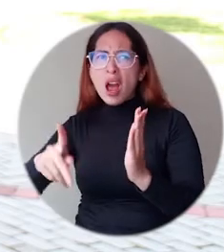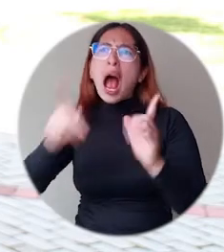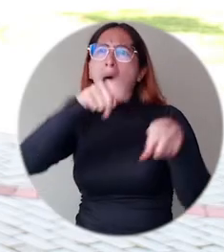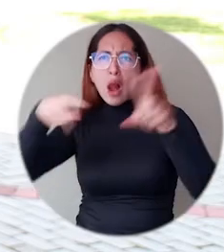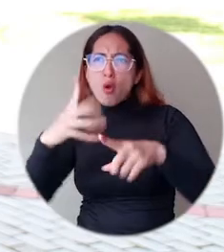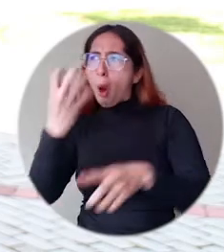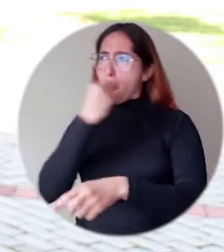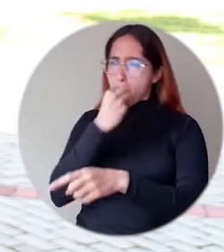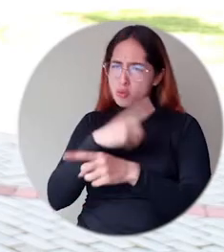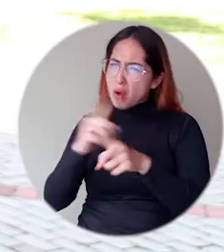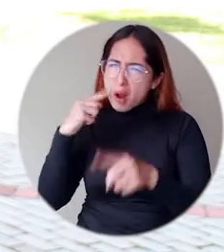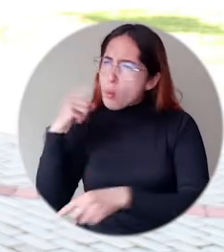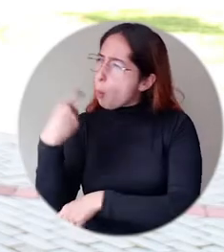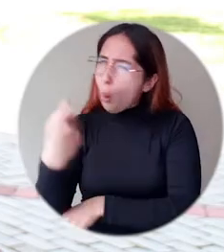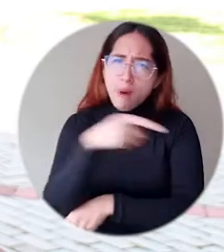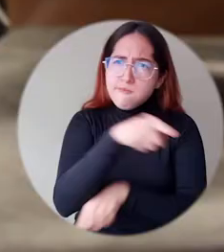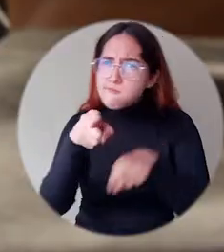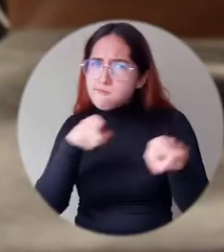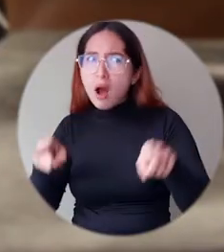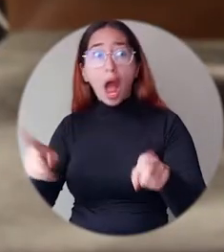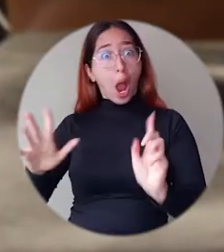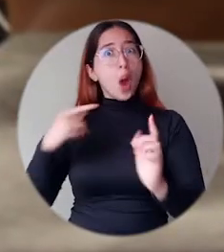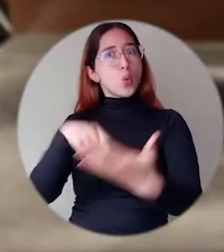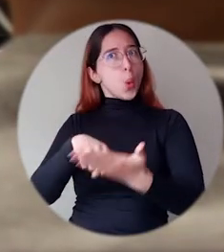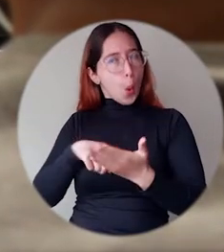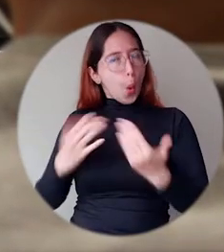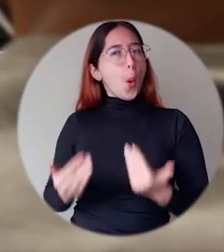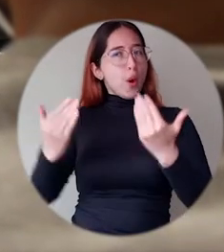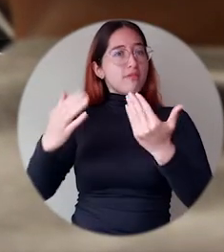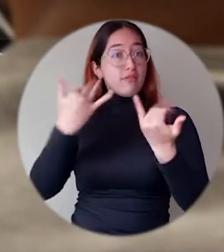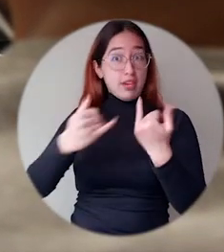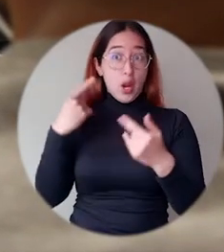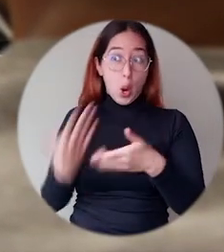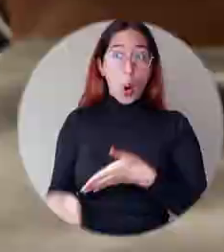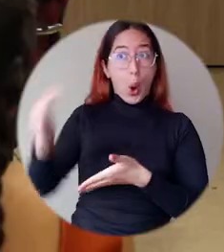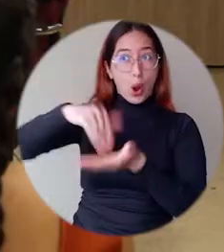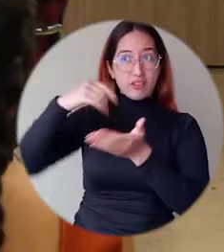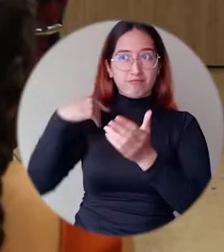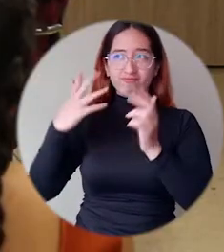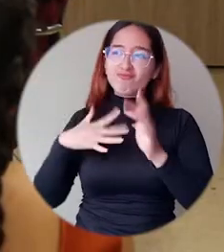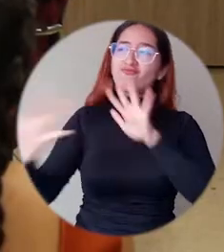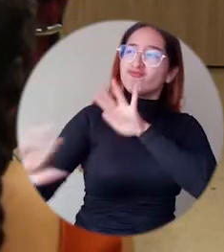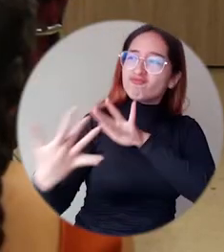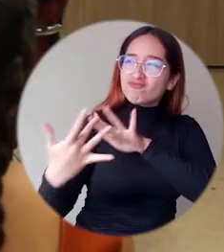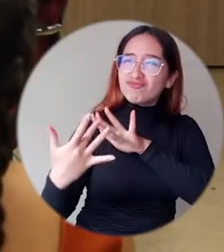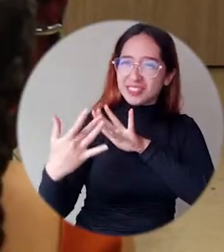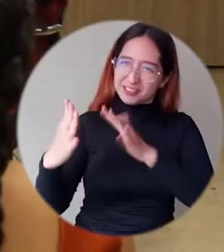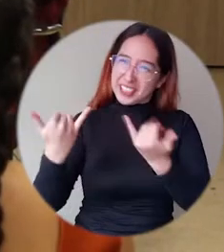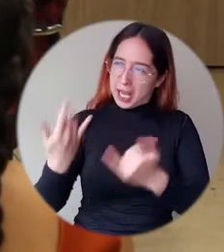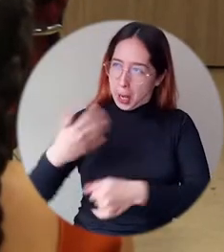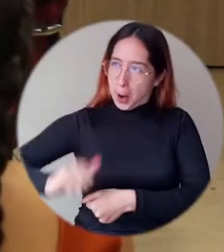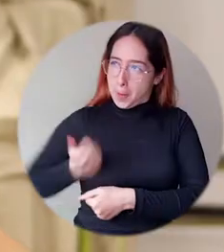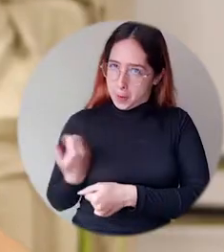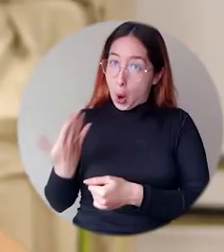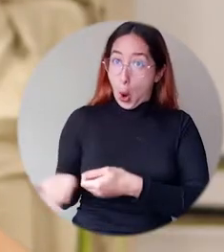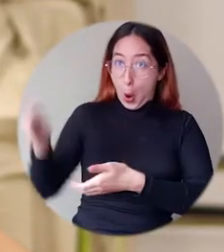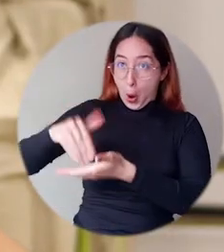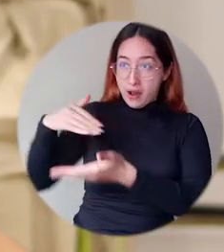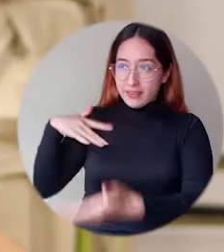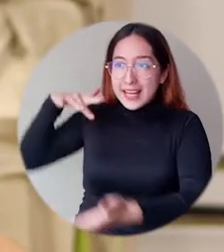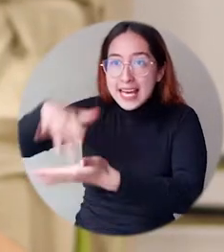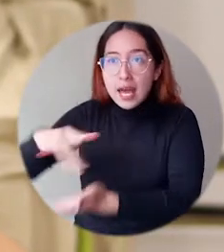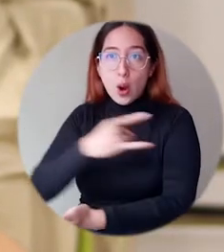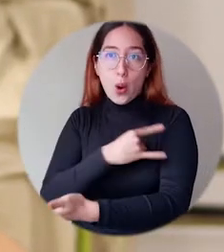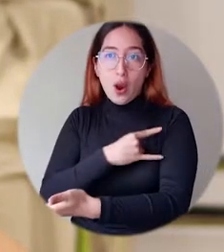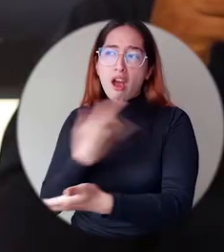universidad y que muchas veces son silenciosas. Lo que hicimos fue reencontrarnos, conectarnos, aprovechando que estamos volviendo a la